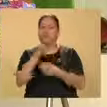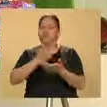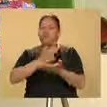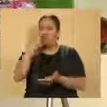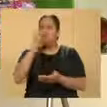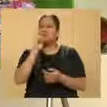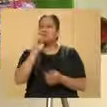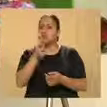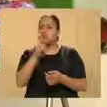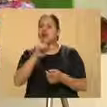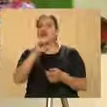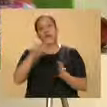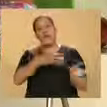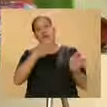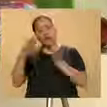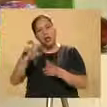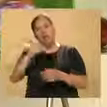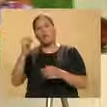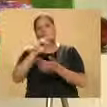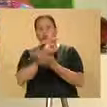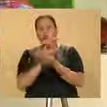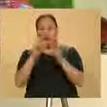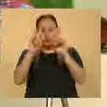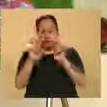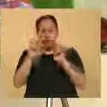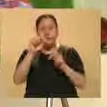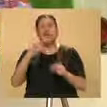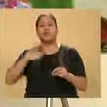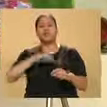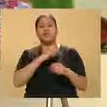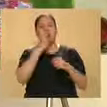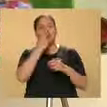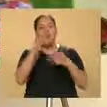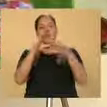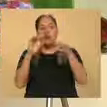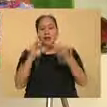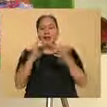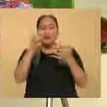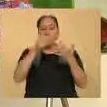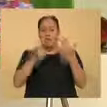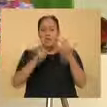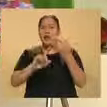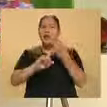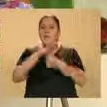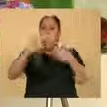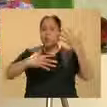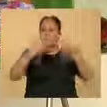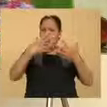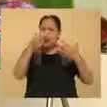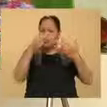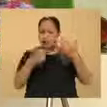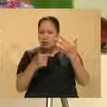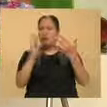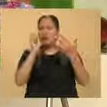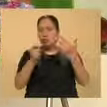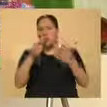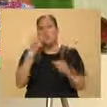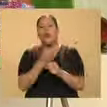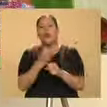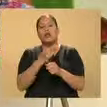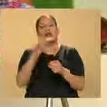posteriormente, en otro programa vamos a hablar, vamos a explicar de las clases de violencia. Ahorita lo vamos a explicar como delito.